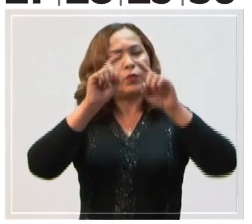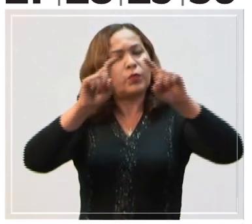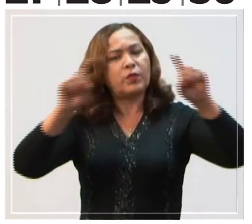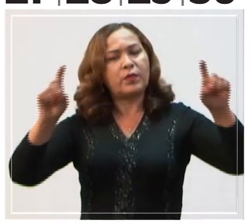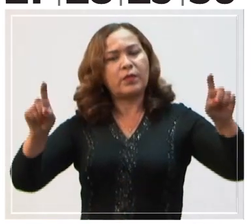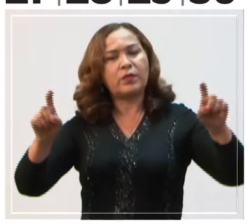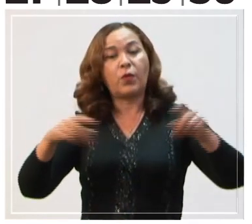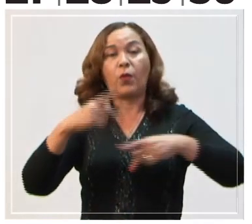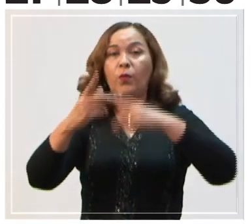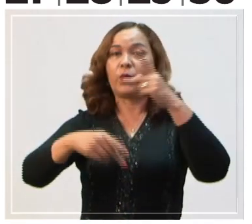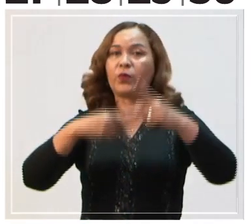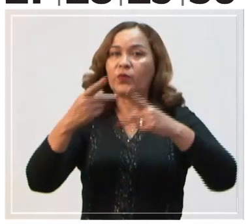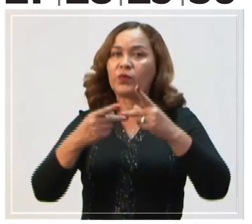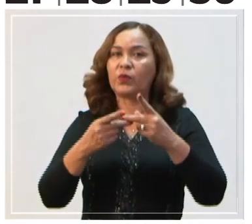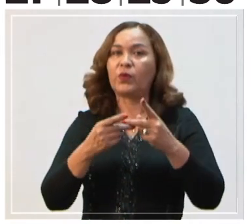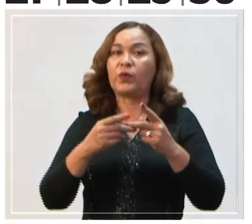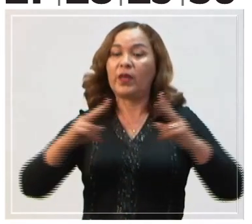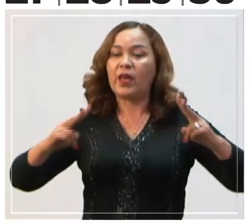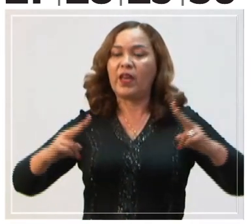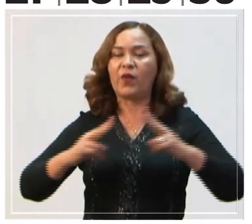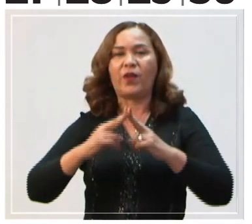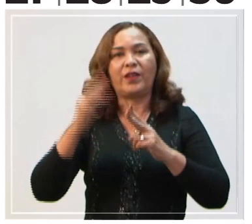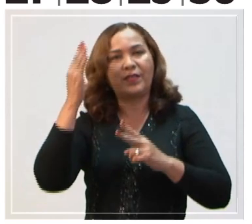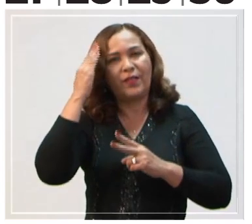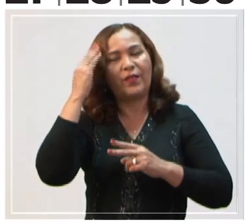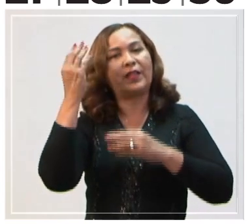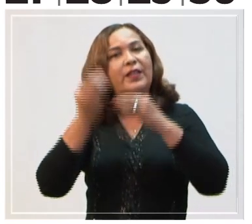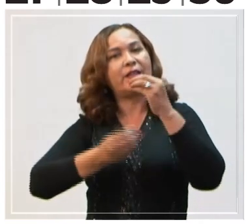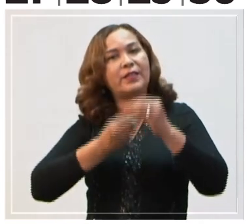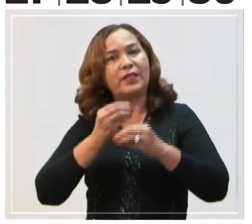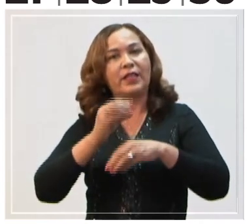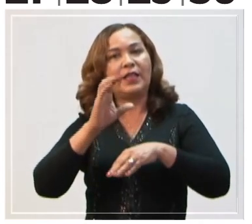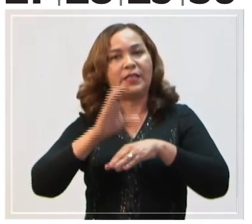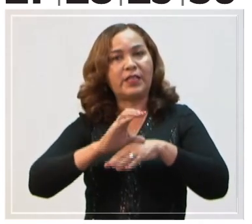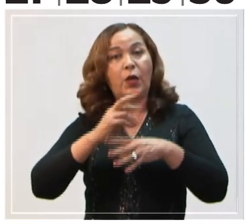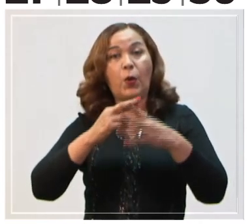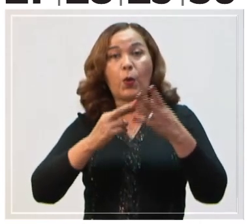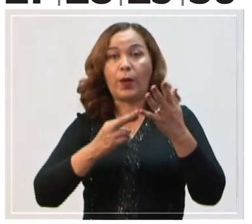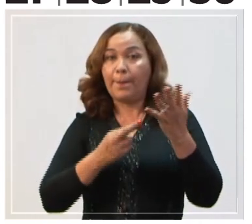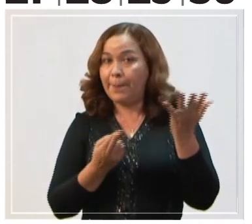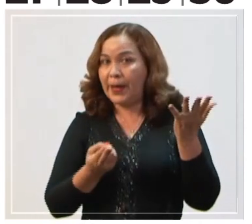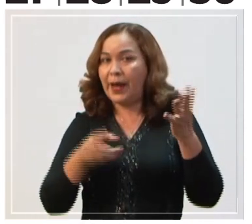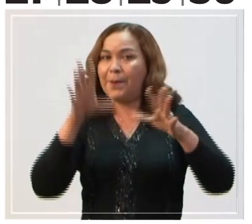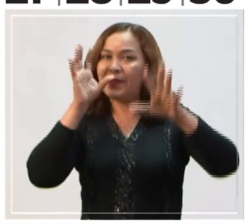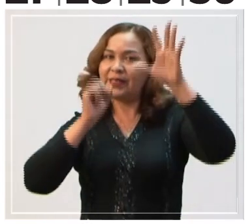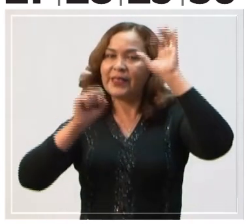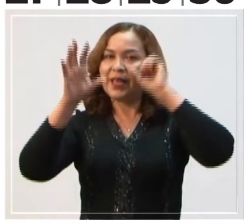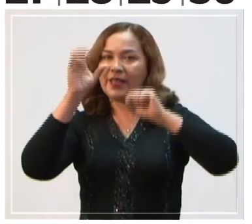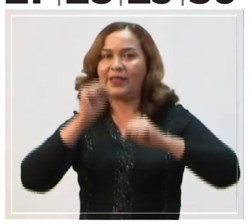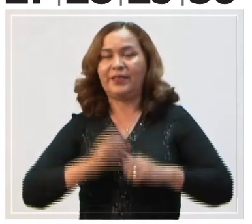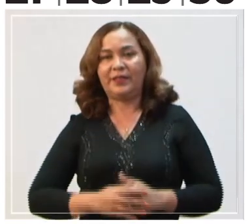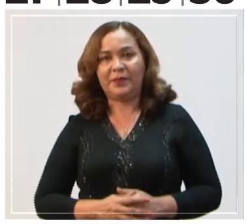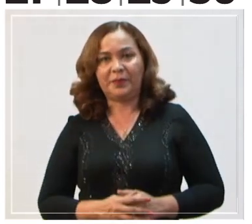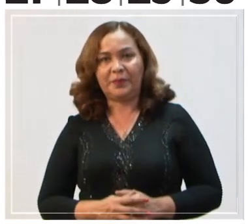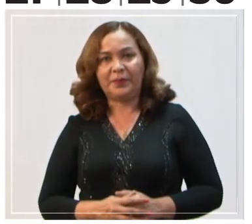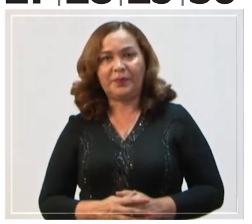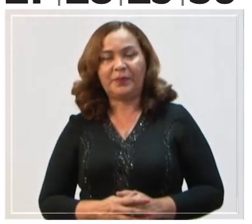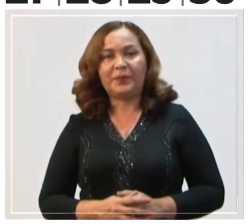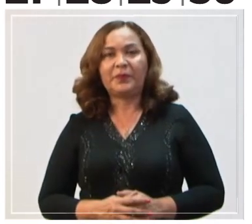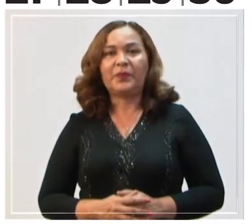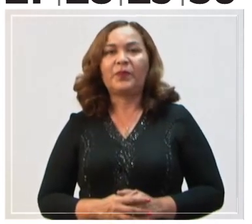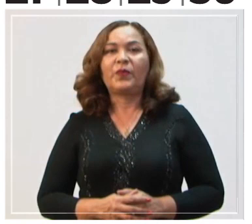Socialización de las Producciones de los Encuentros del Saber y Hacer de los Centros de Recursos para el Aprendizaje.